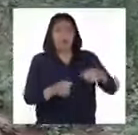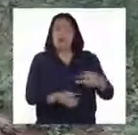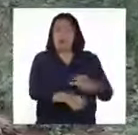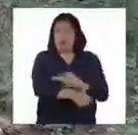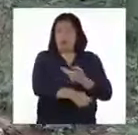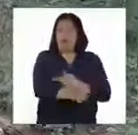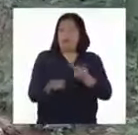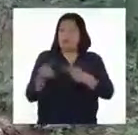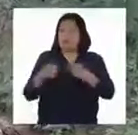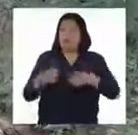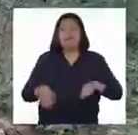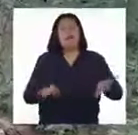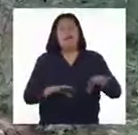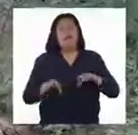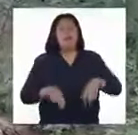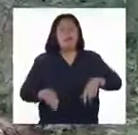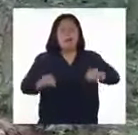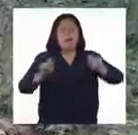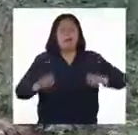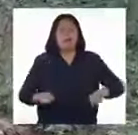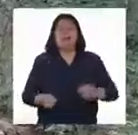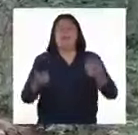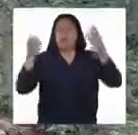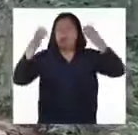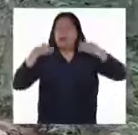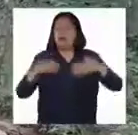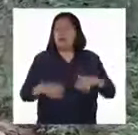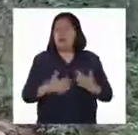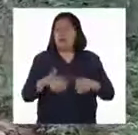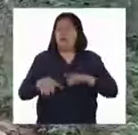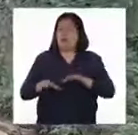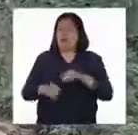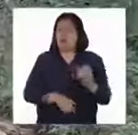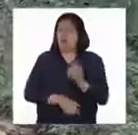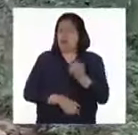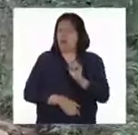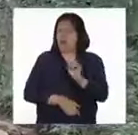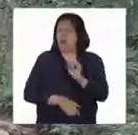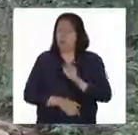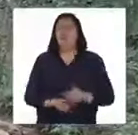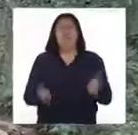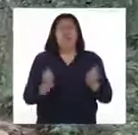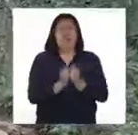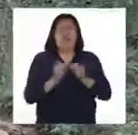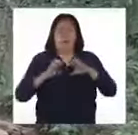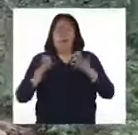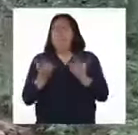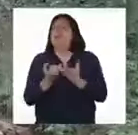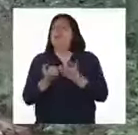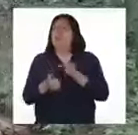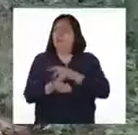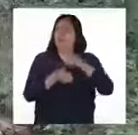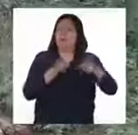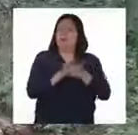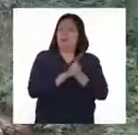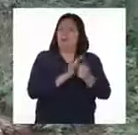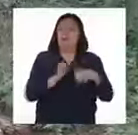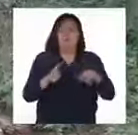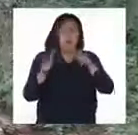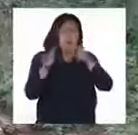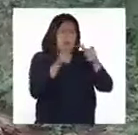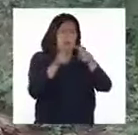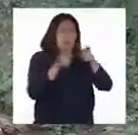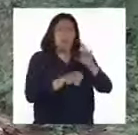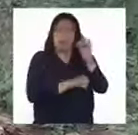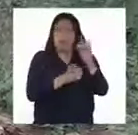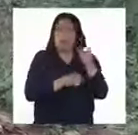con ella hacemos manteles, chompas y muchos otros exiles. Pero no trabajamos solos, nos acompañan equipos de especialistas que nos ayudan a vigilar a